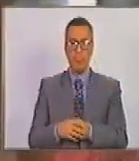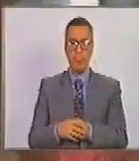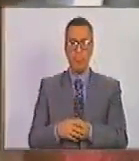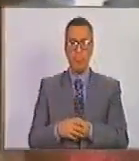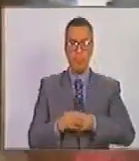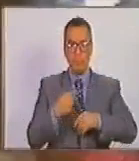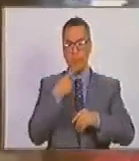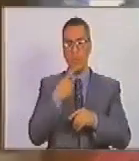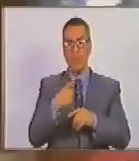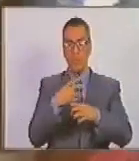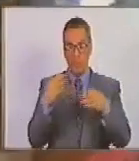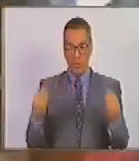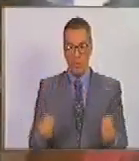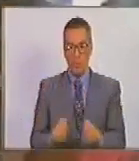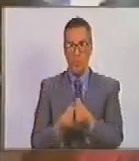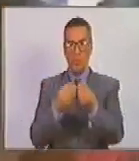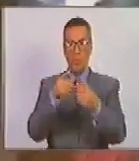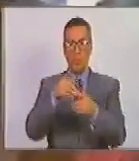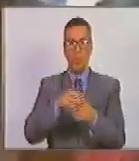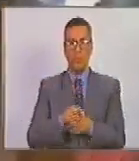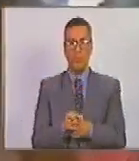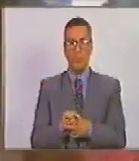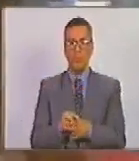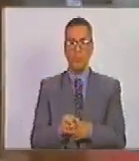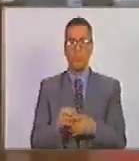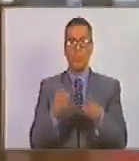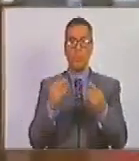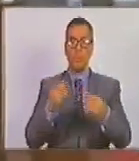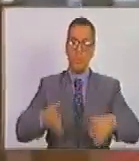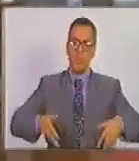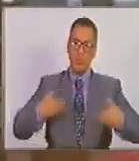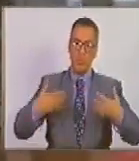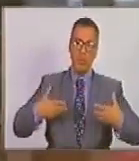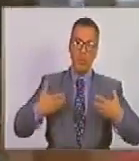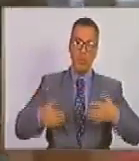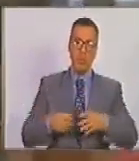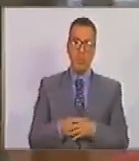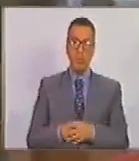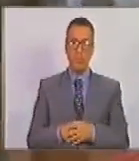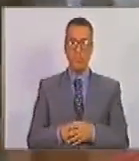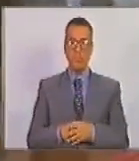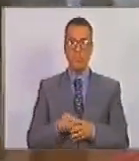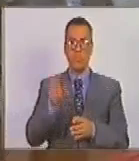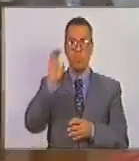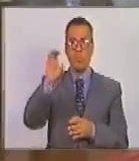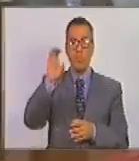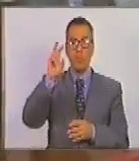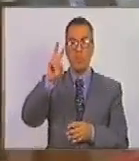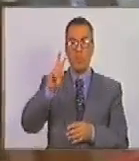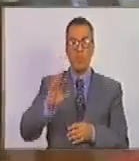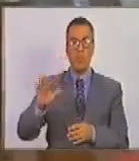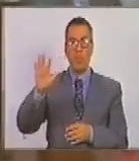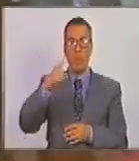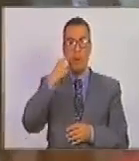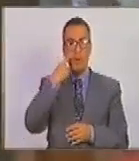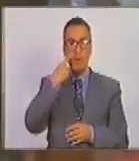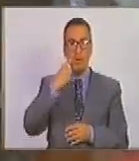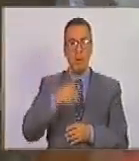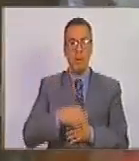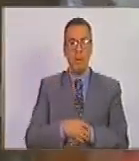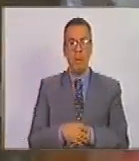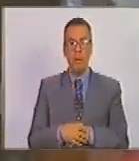declaración conjunta que nos llena de alegría un país que se ha visto